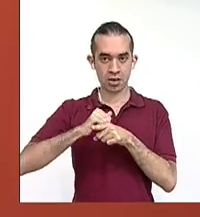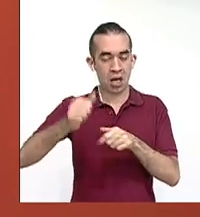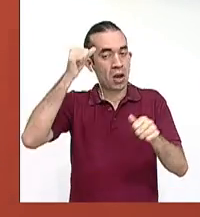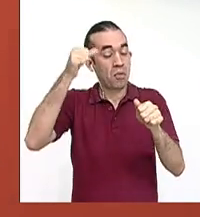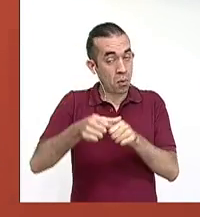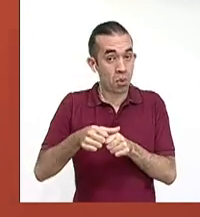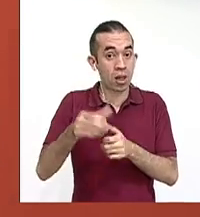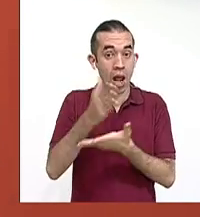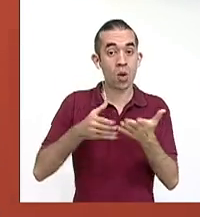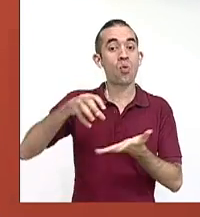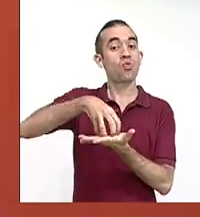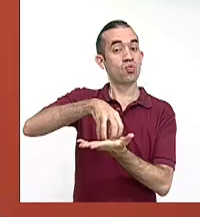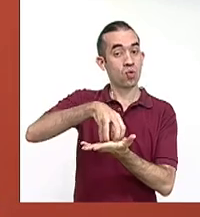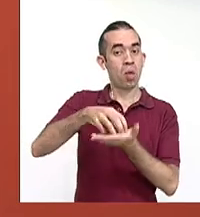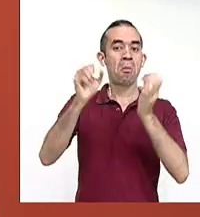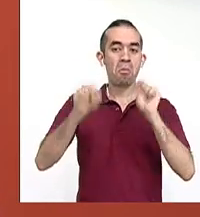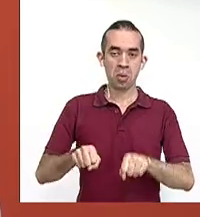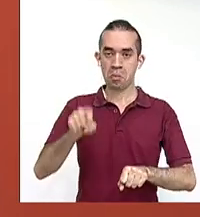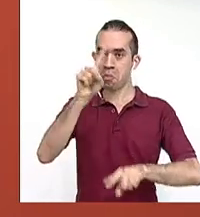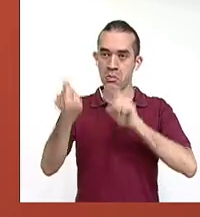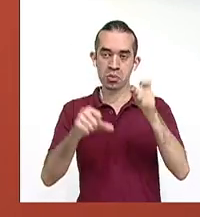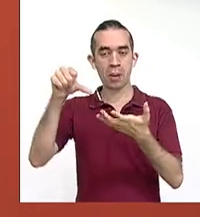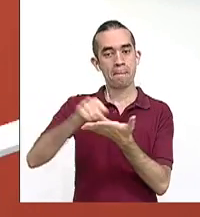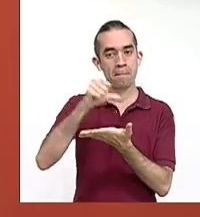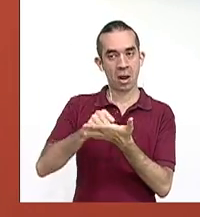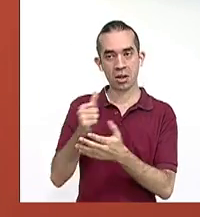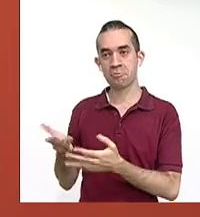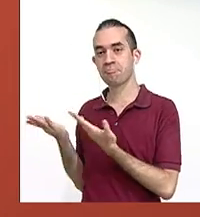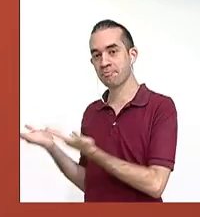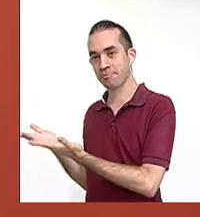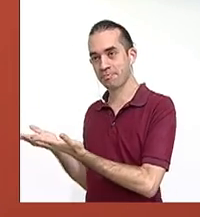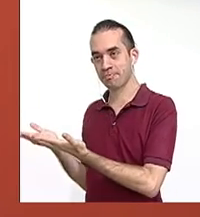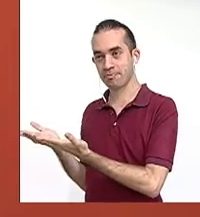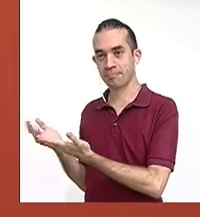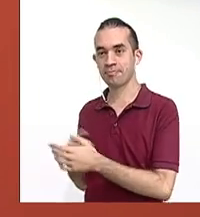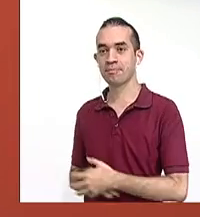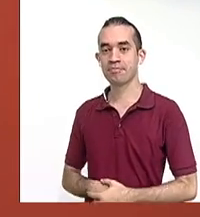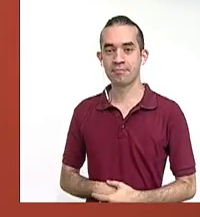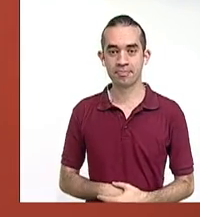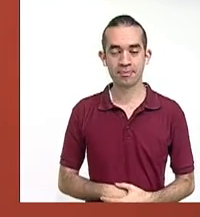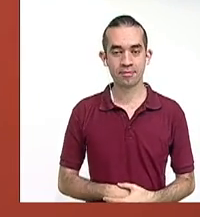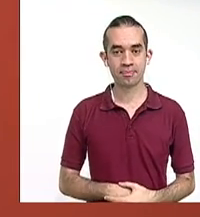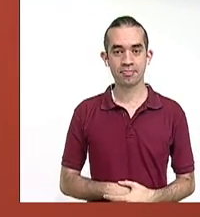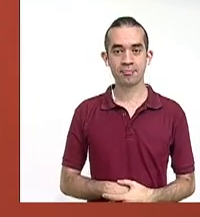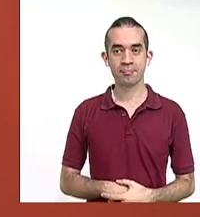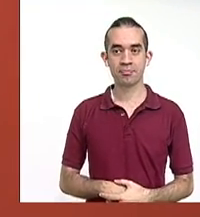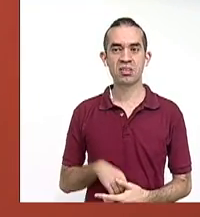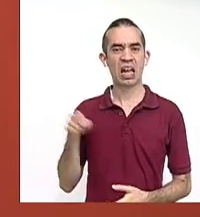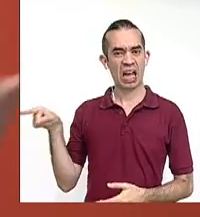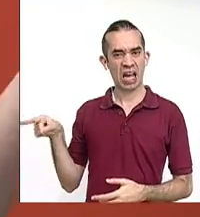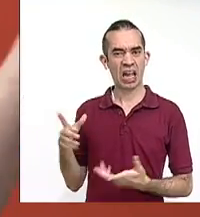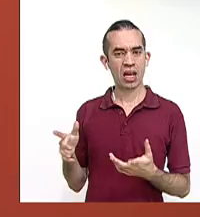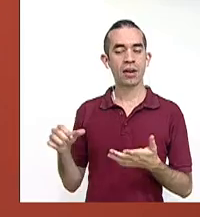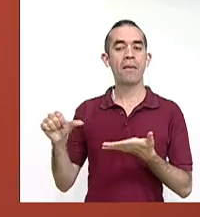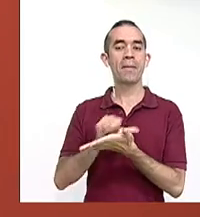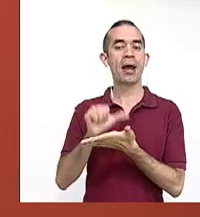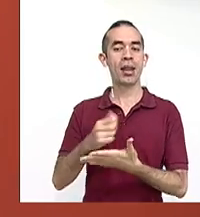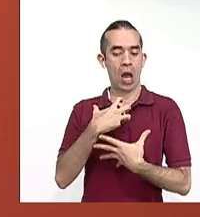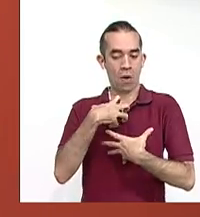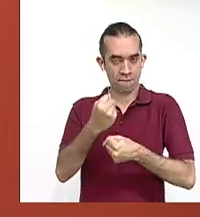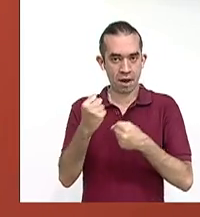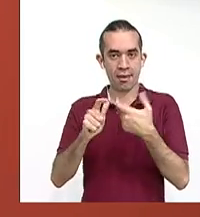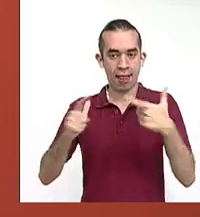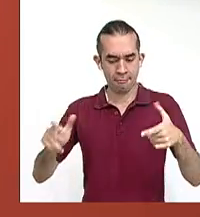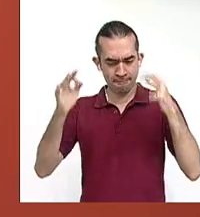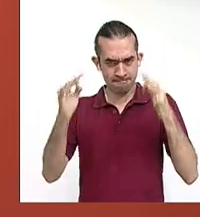dudas, podemos consultar en la página www.rae.es. que es el sitio más confiable en nuestra